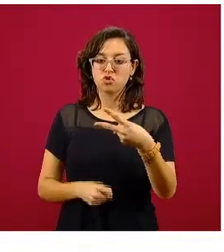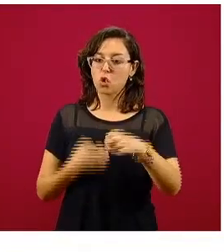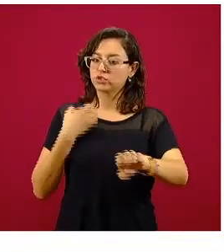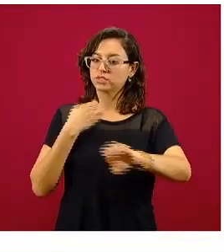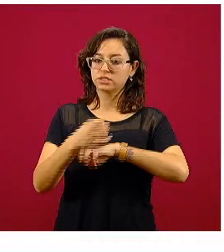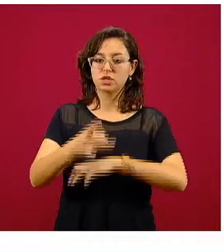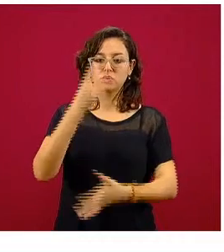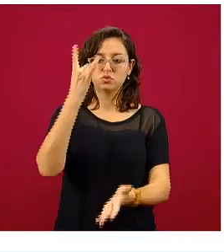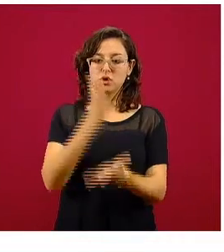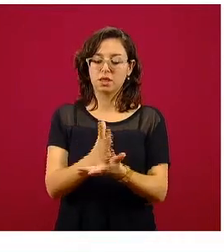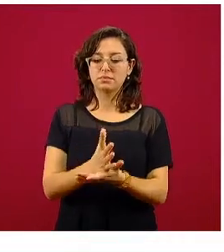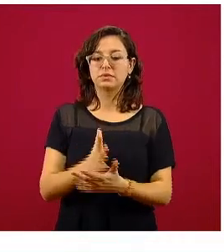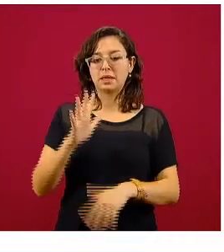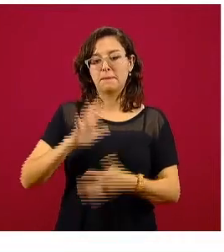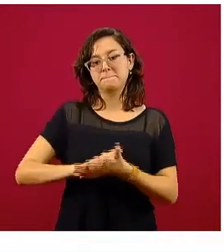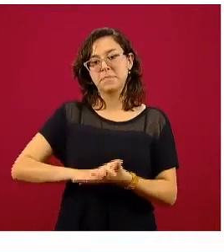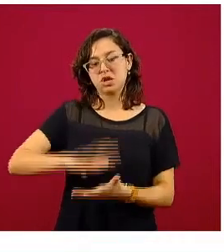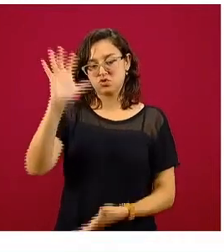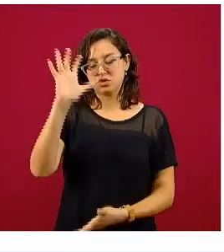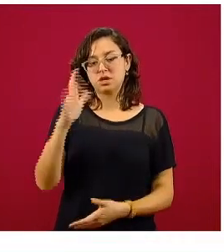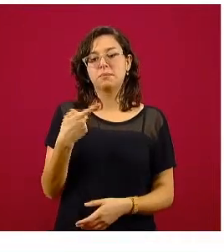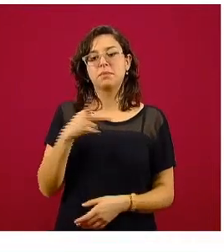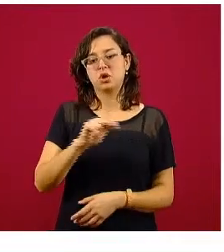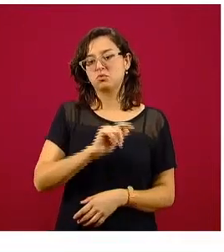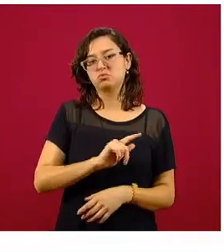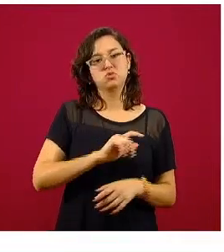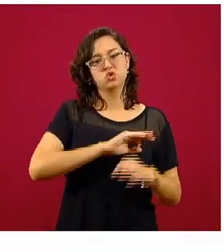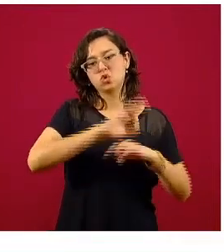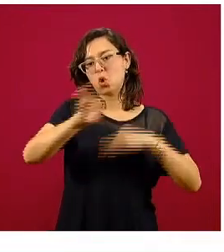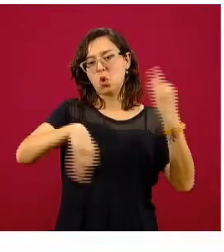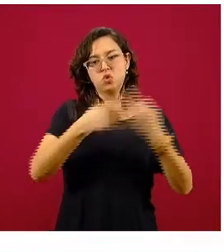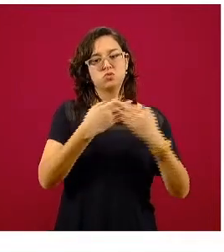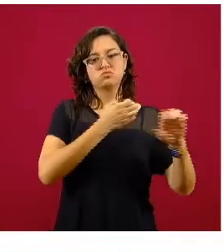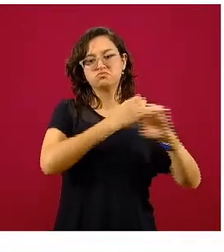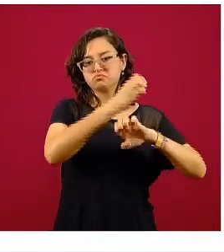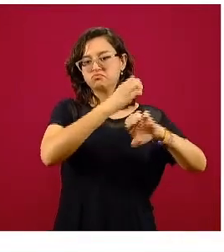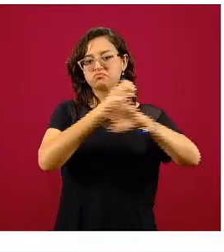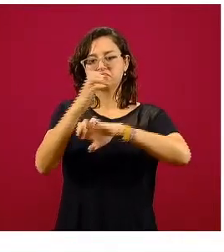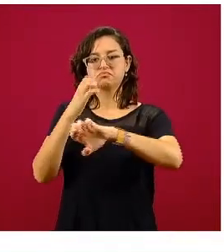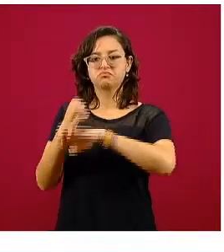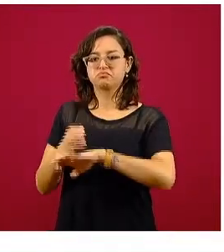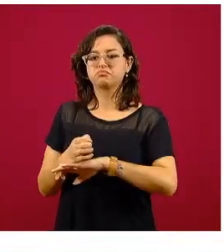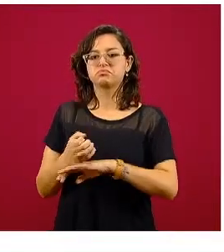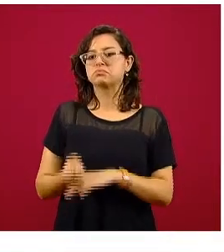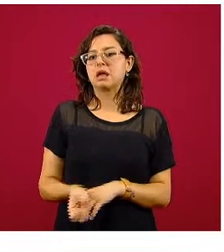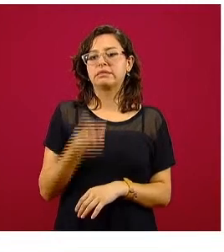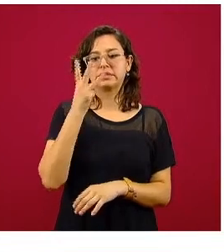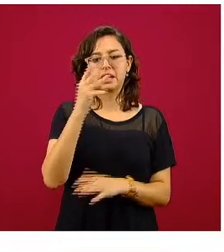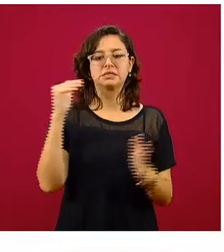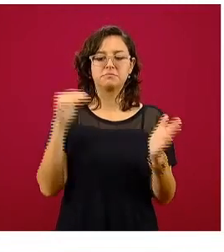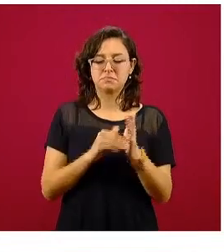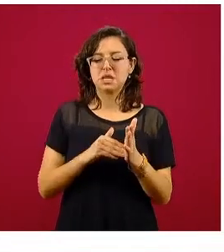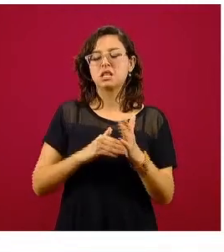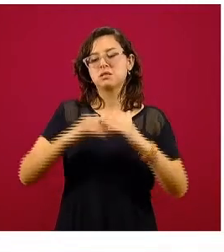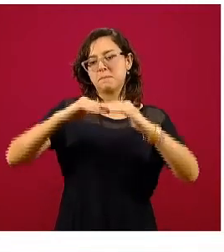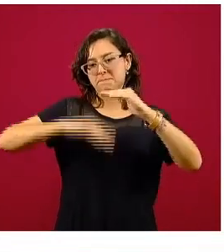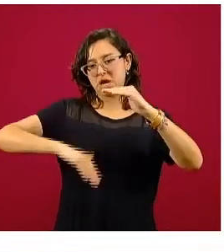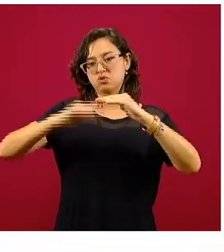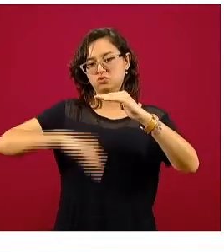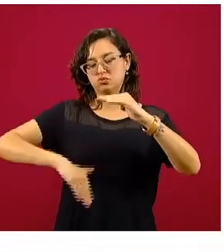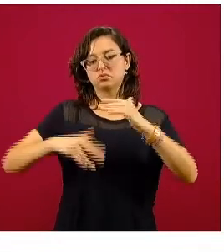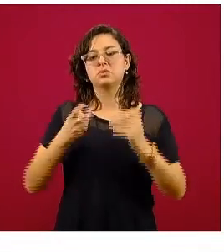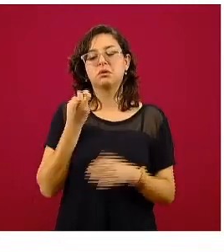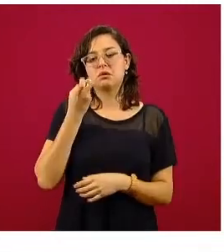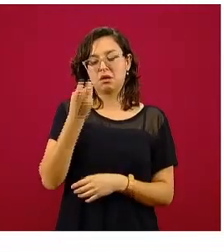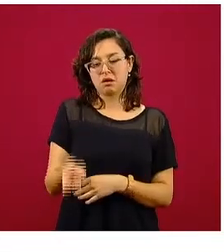que la tienen, pero realmente la mayoría de los estados están ahora por debajo de la escala de tres mil casos confirmados. Y bueno,